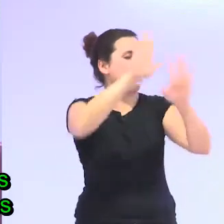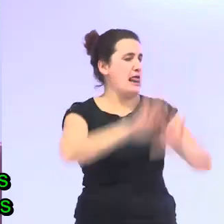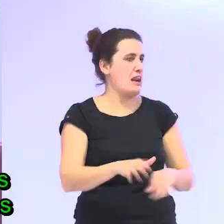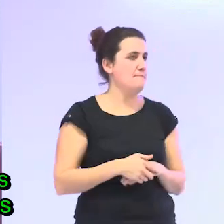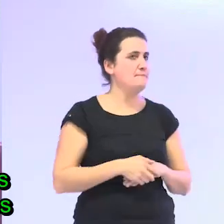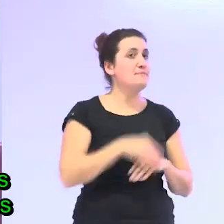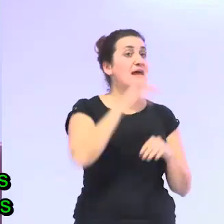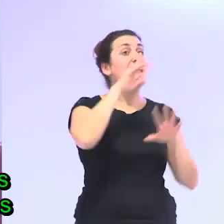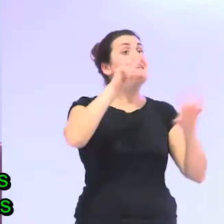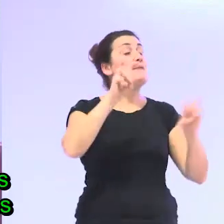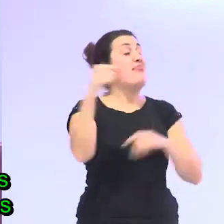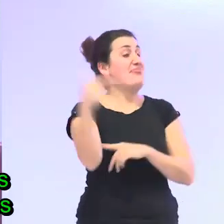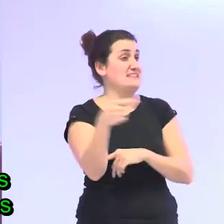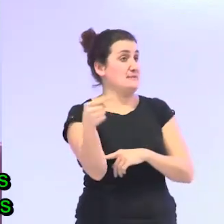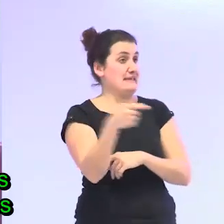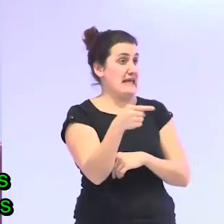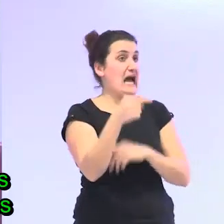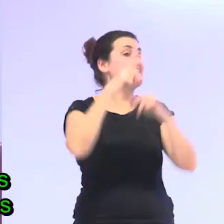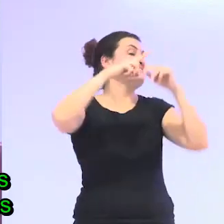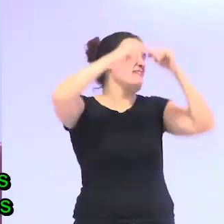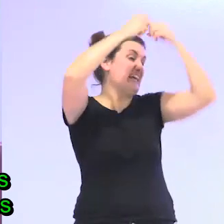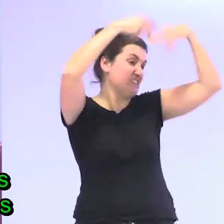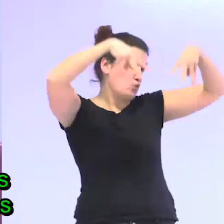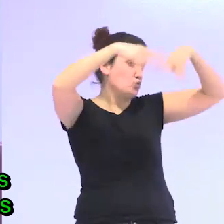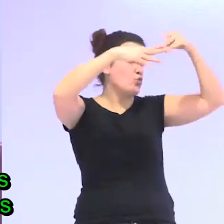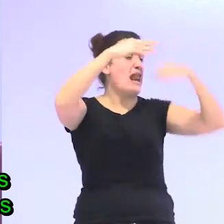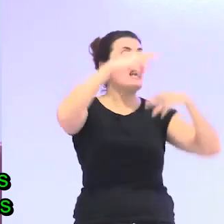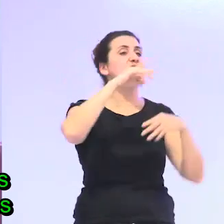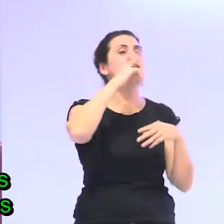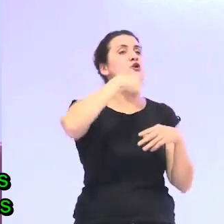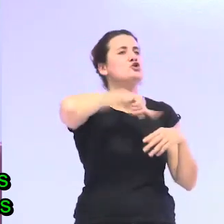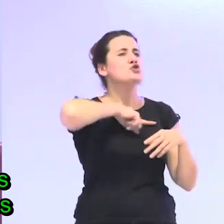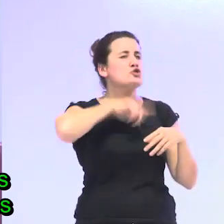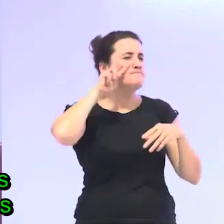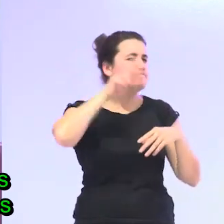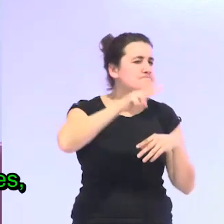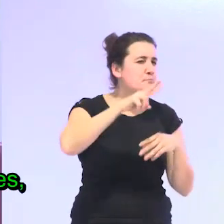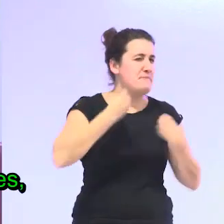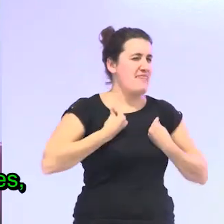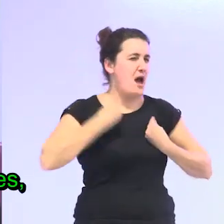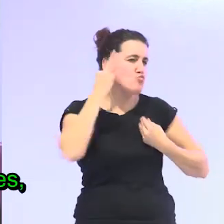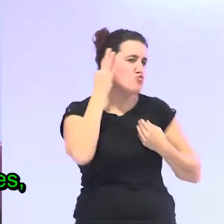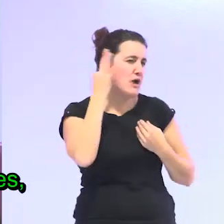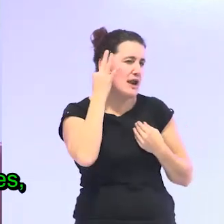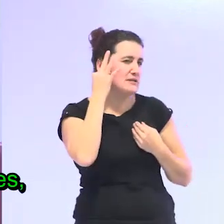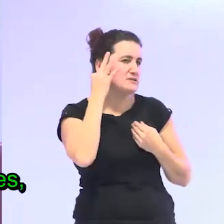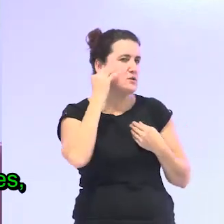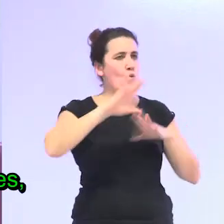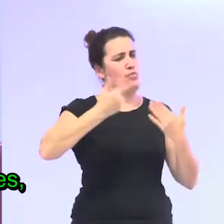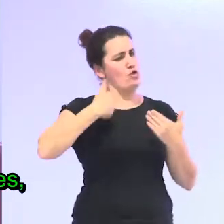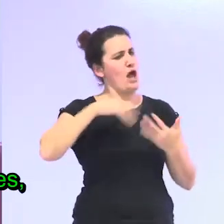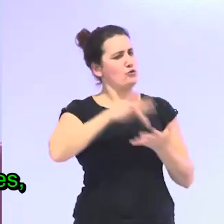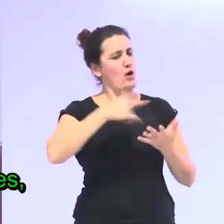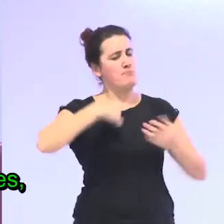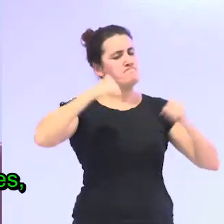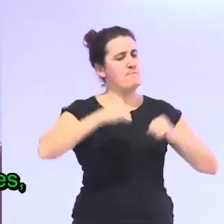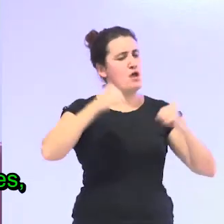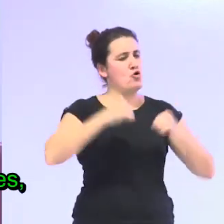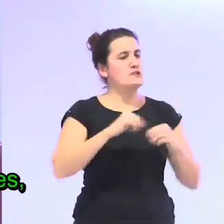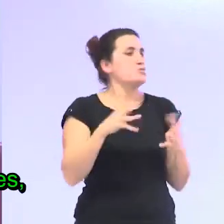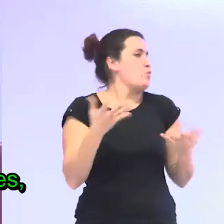a las desventajas estructurales que observamos en la vida de las mujeres a medida que nos vamos haciendo mayores